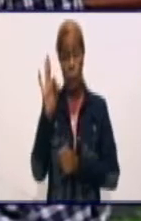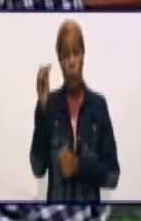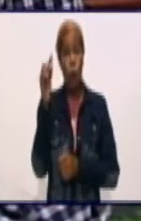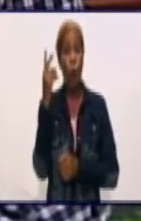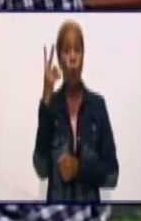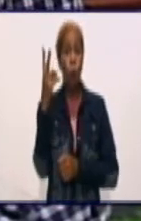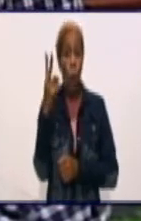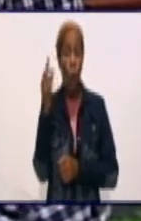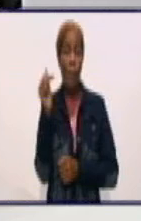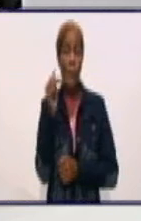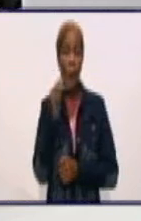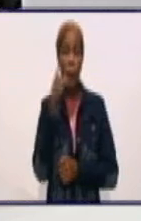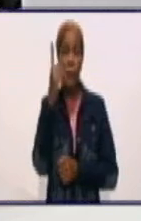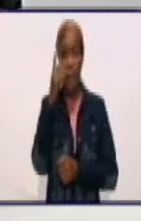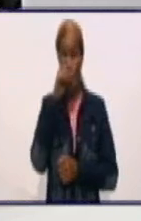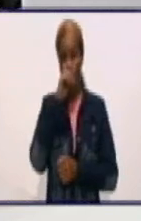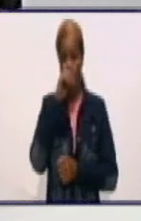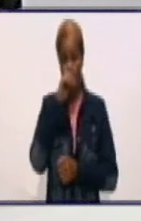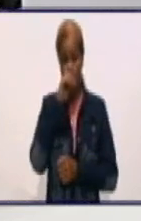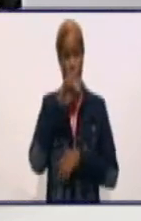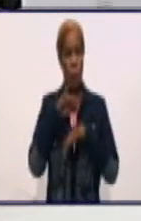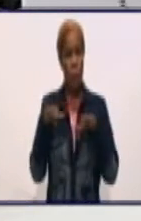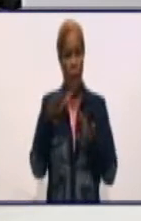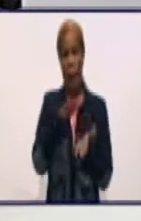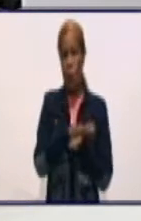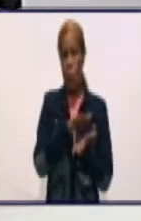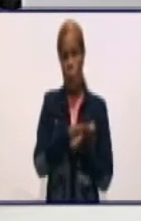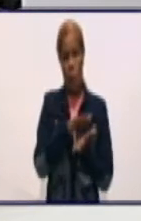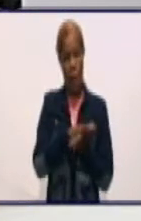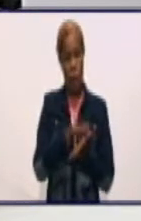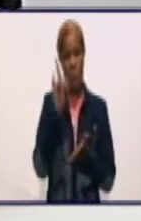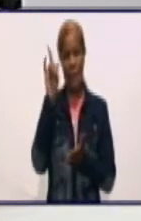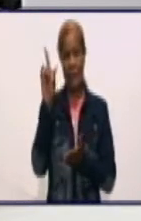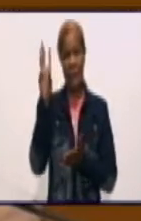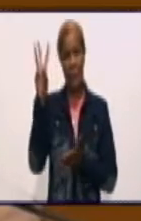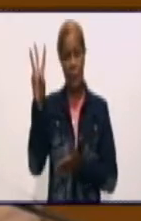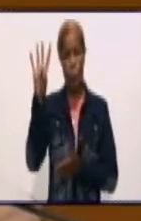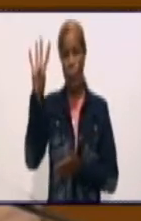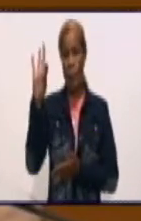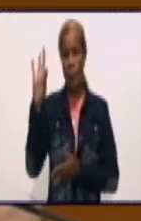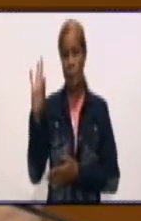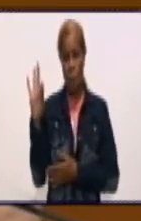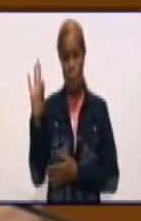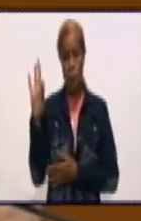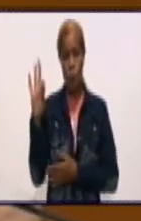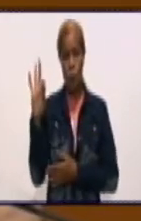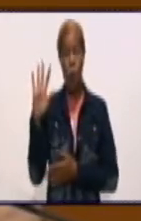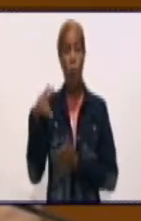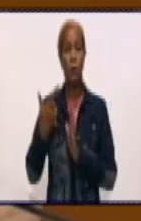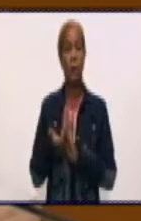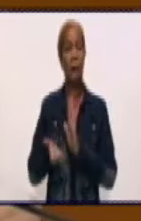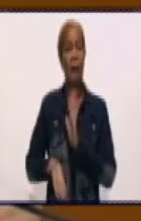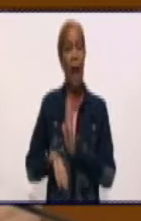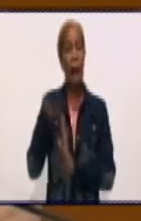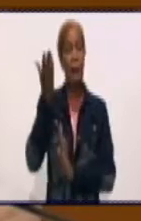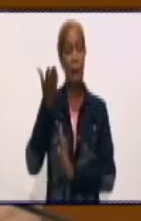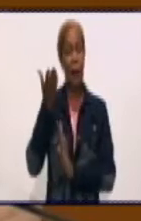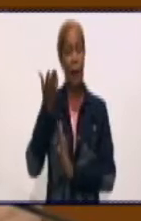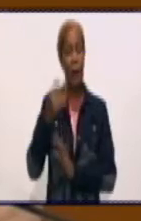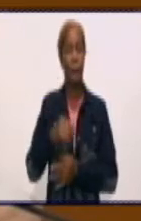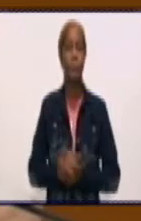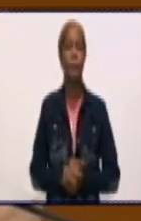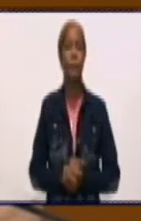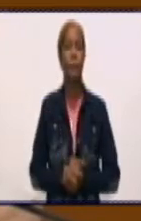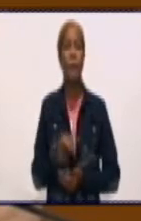Y acumulamos ya 1.348 en este grupo de edad. Se emitieron 251 altas en las últimas